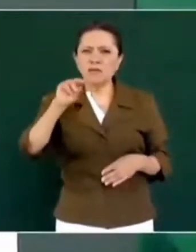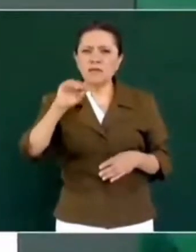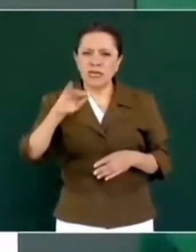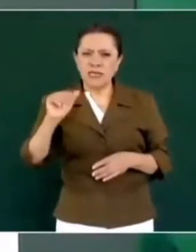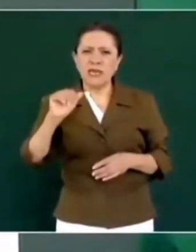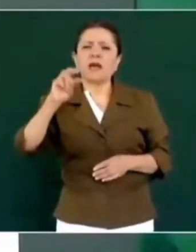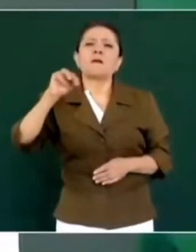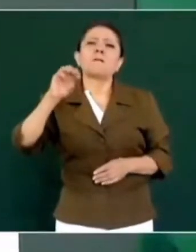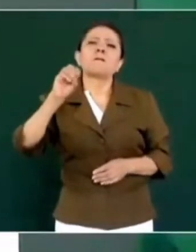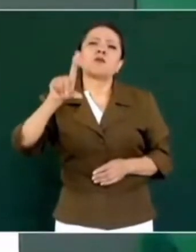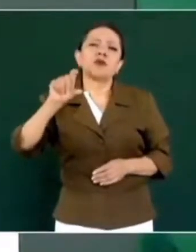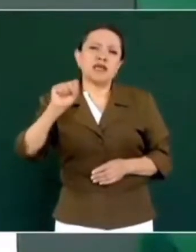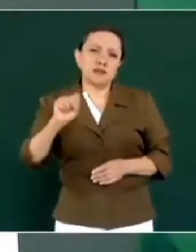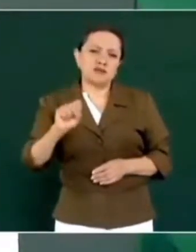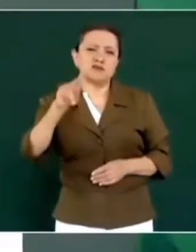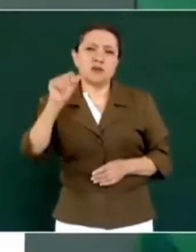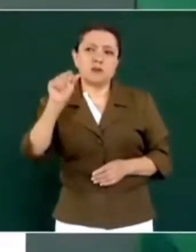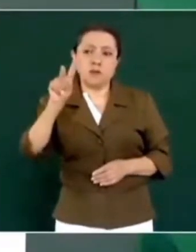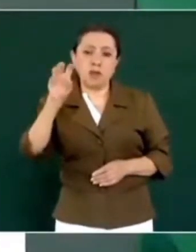interesaba.